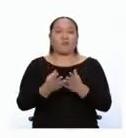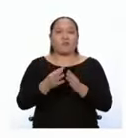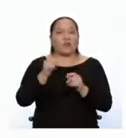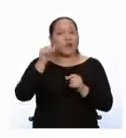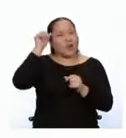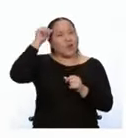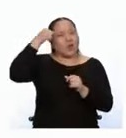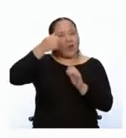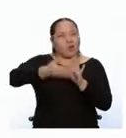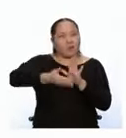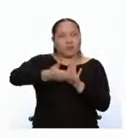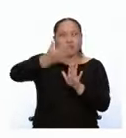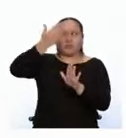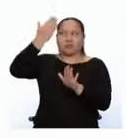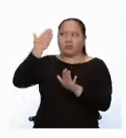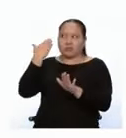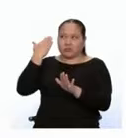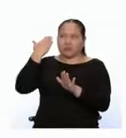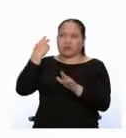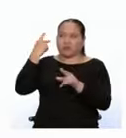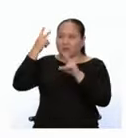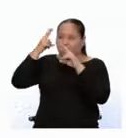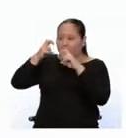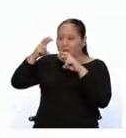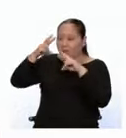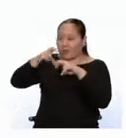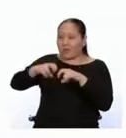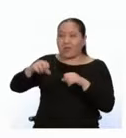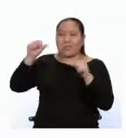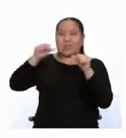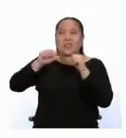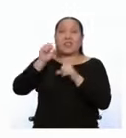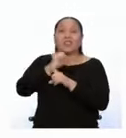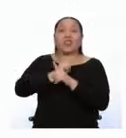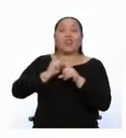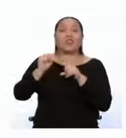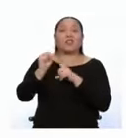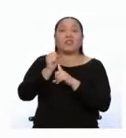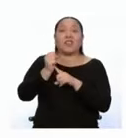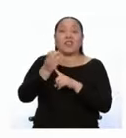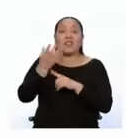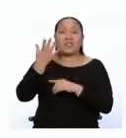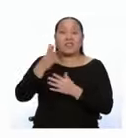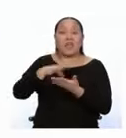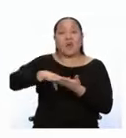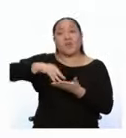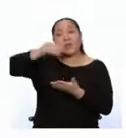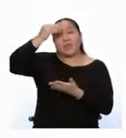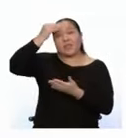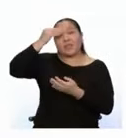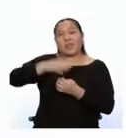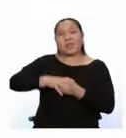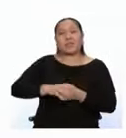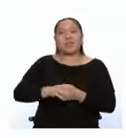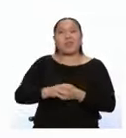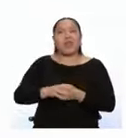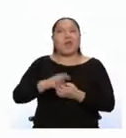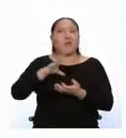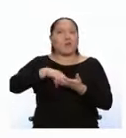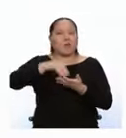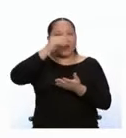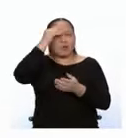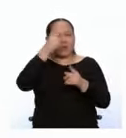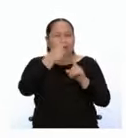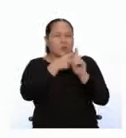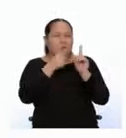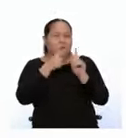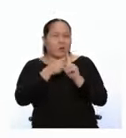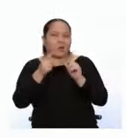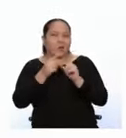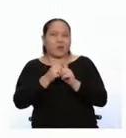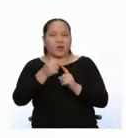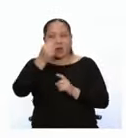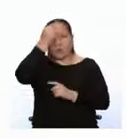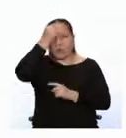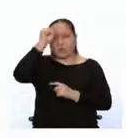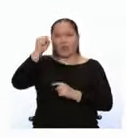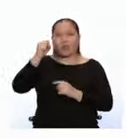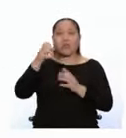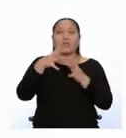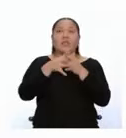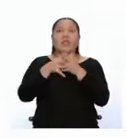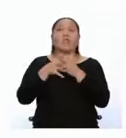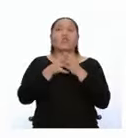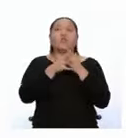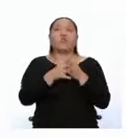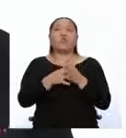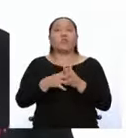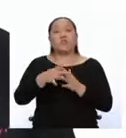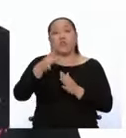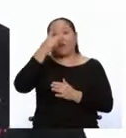pasado y exploraremos el mundo de las ciencias sociales. Y aprenderemos sobre las revoluciones en Estados Unidos y Francia durante